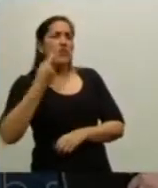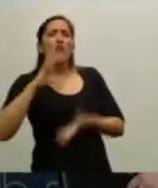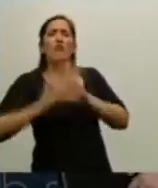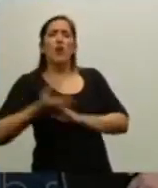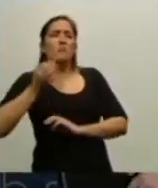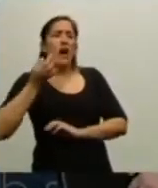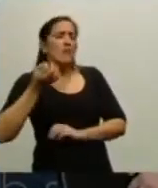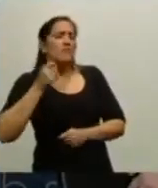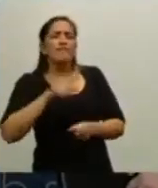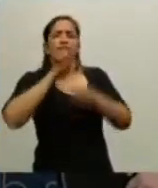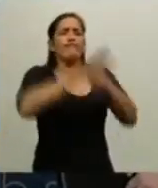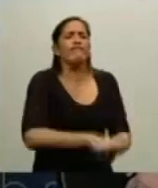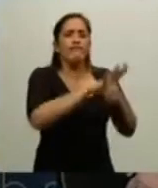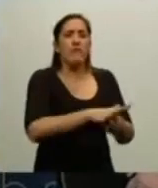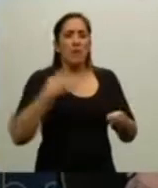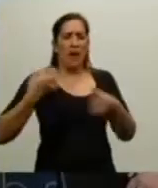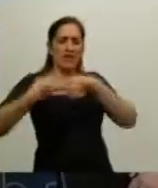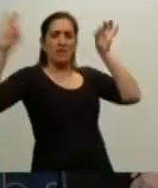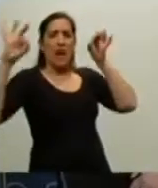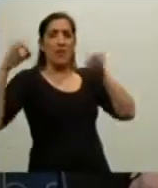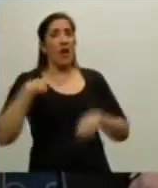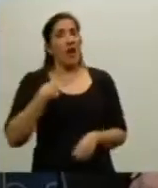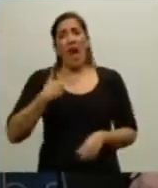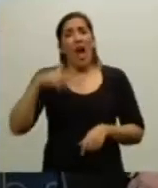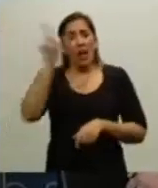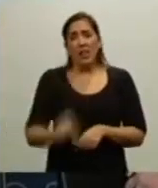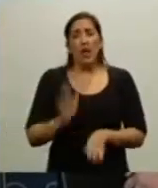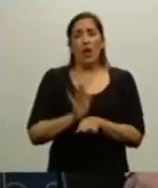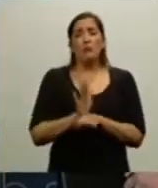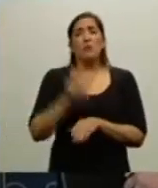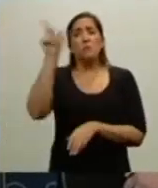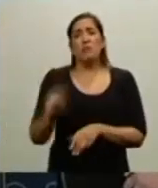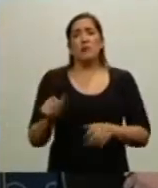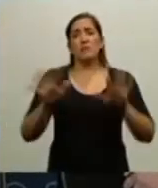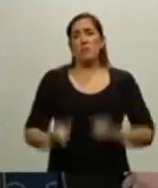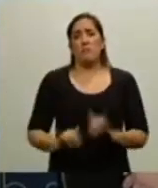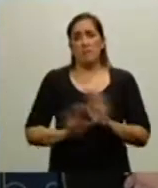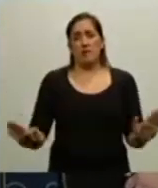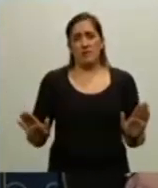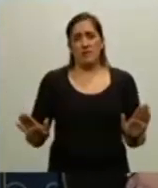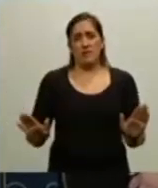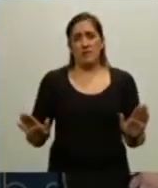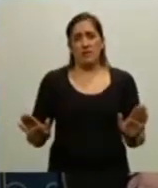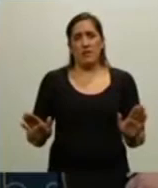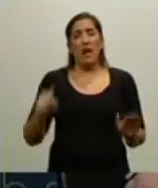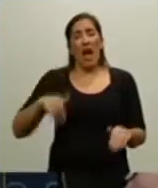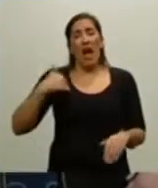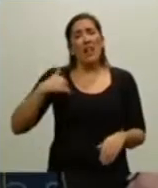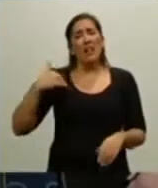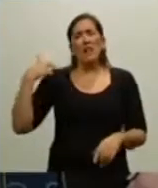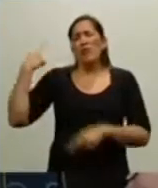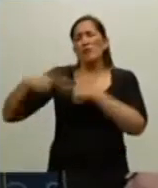para poder subsistir. La Argentina es un país de paz, es un país que en su historia